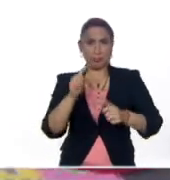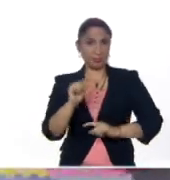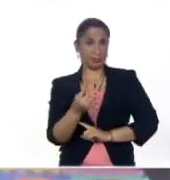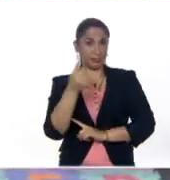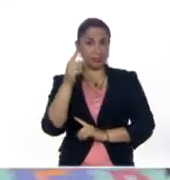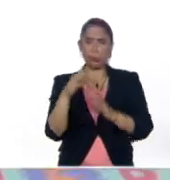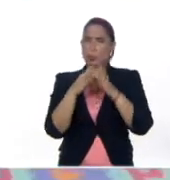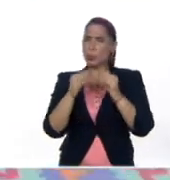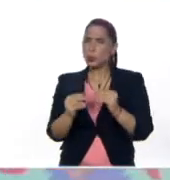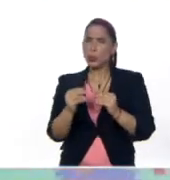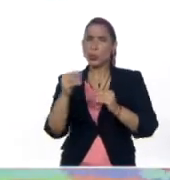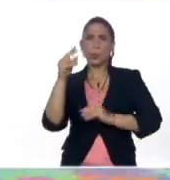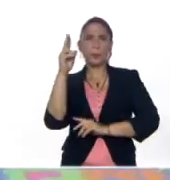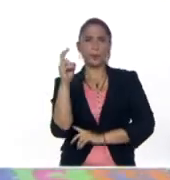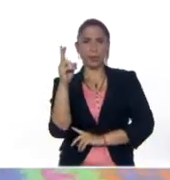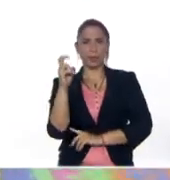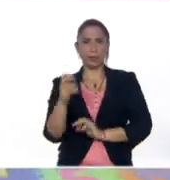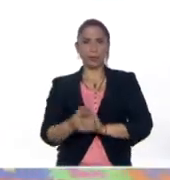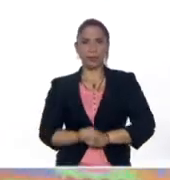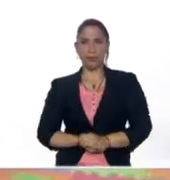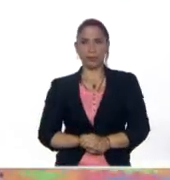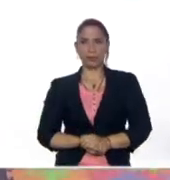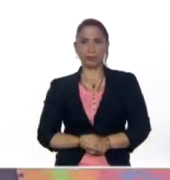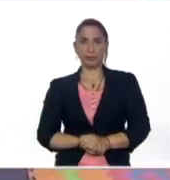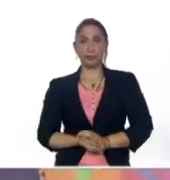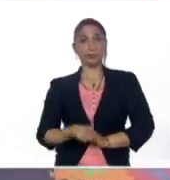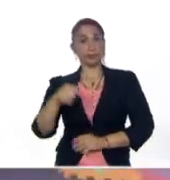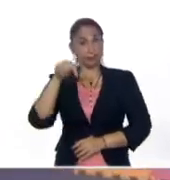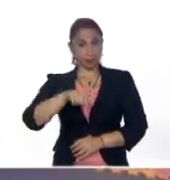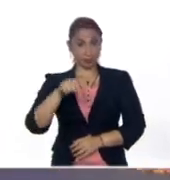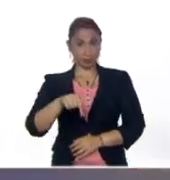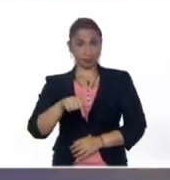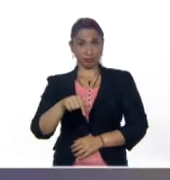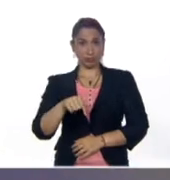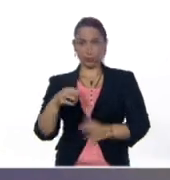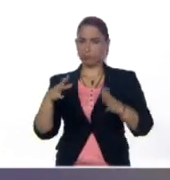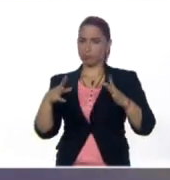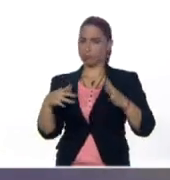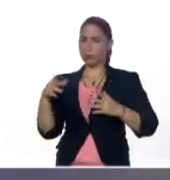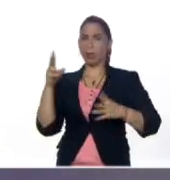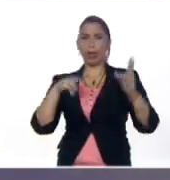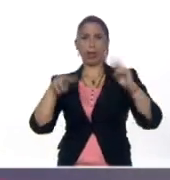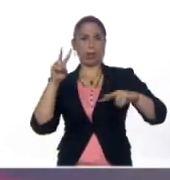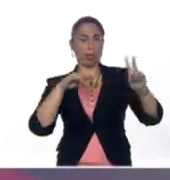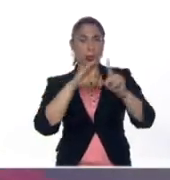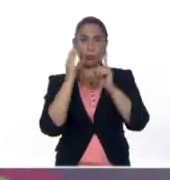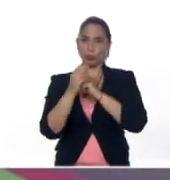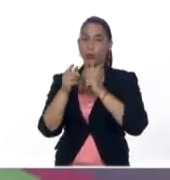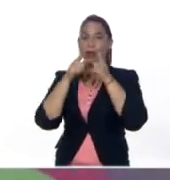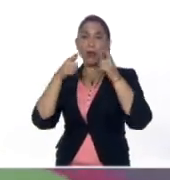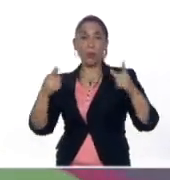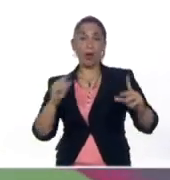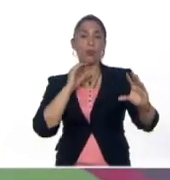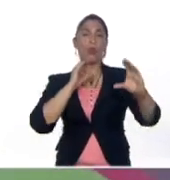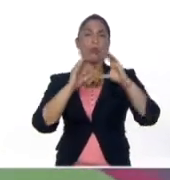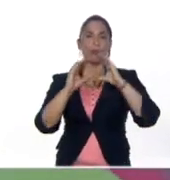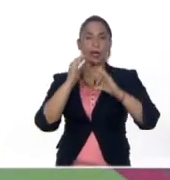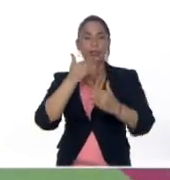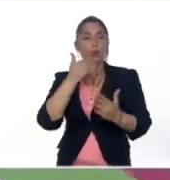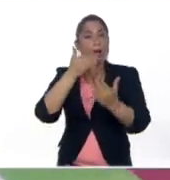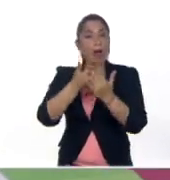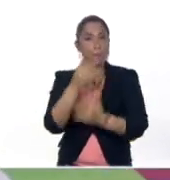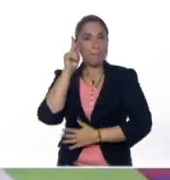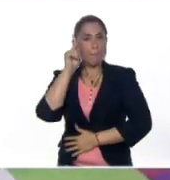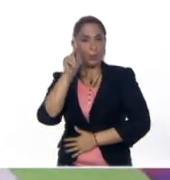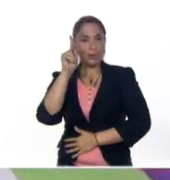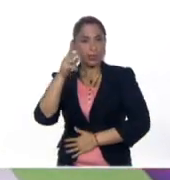Pero como todos los viernes, hoy enfocados en la recreación y en la cultura, en el lenguaje y la comunicación, gracias a los